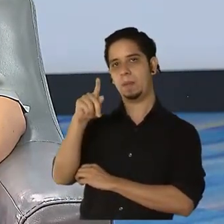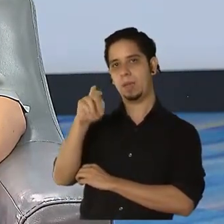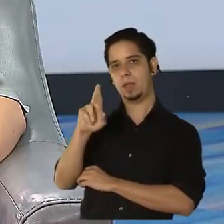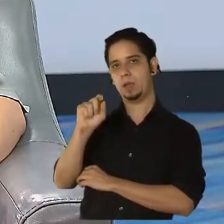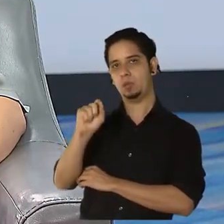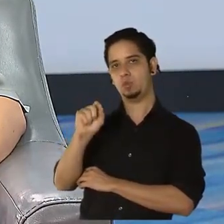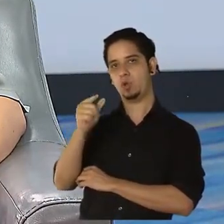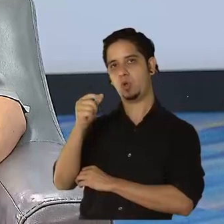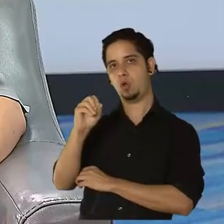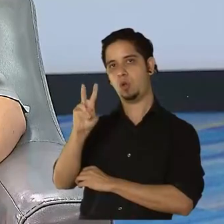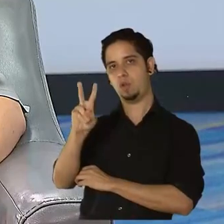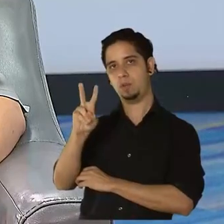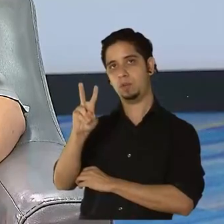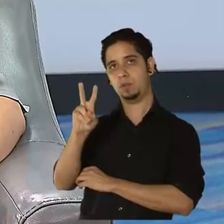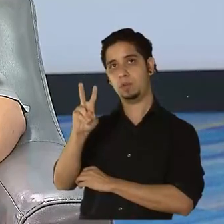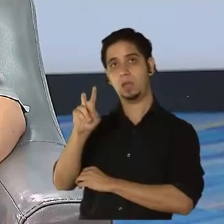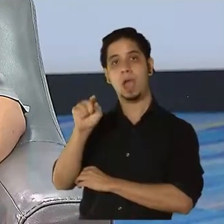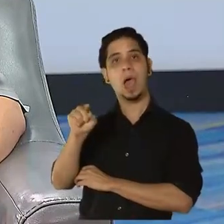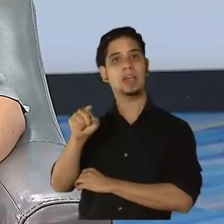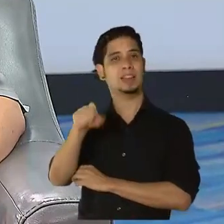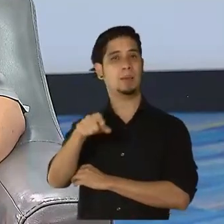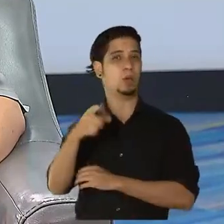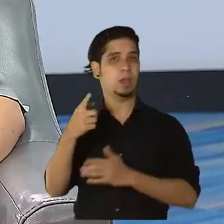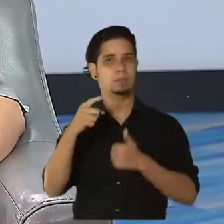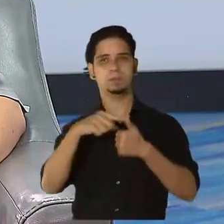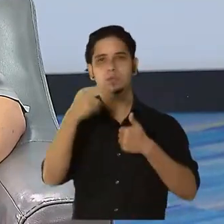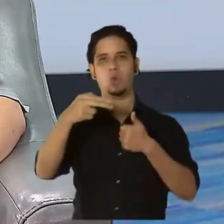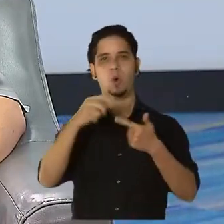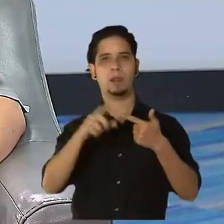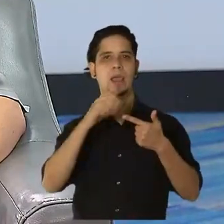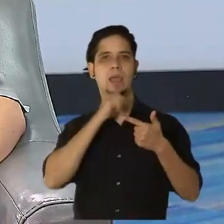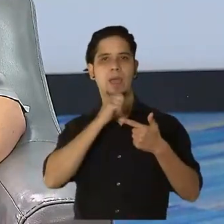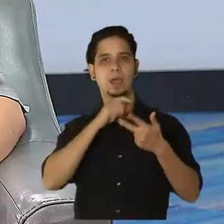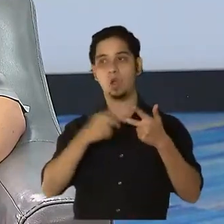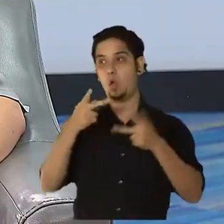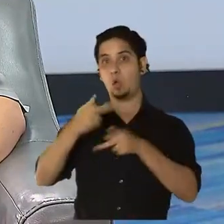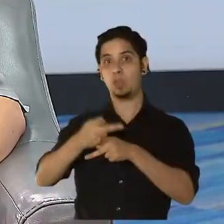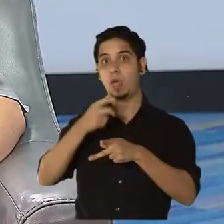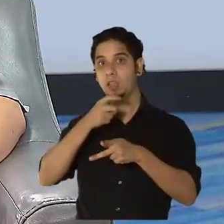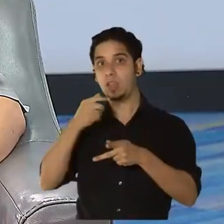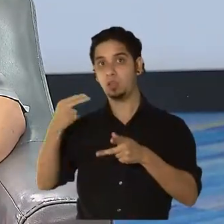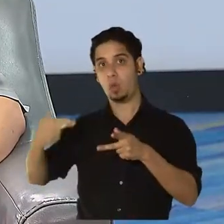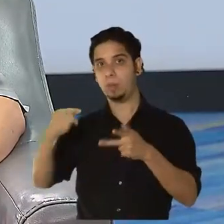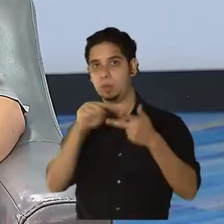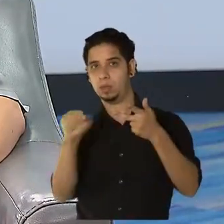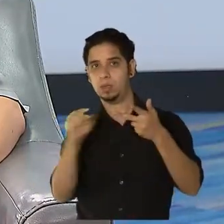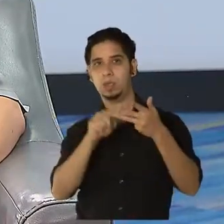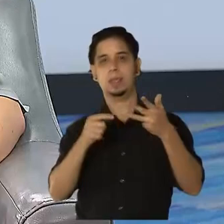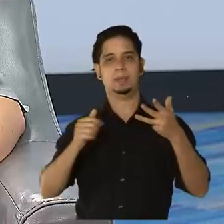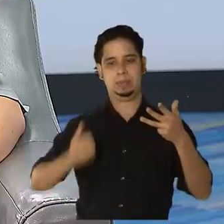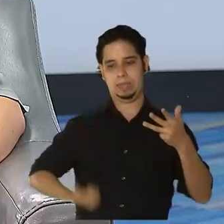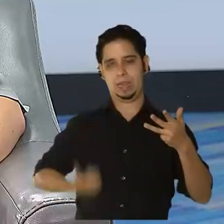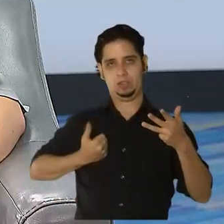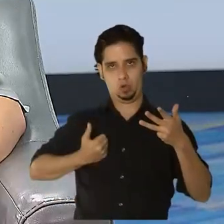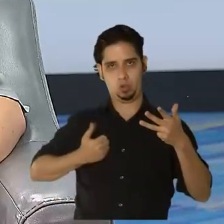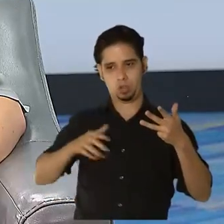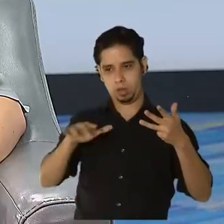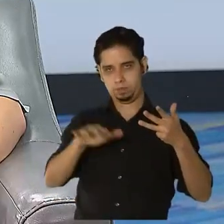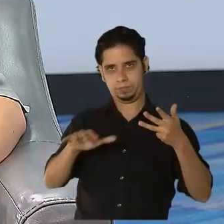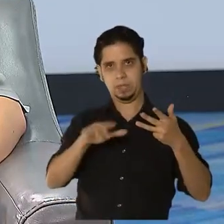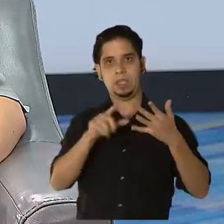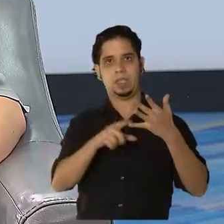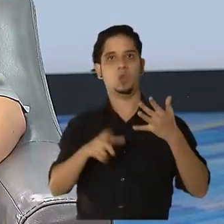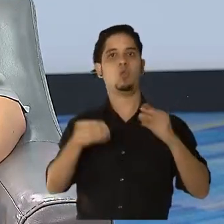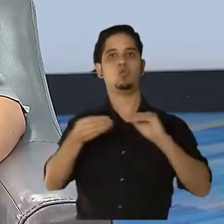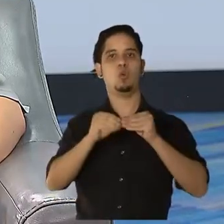necesitamos el nombre, la edad, el cuidador principal, la dirección física y un teléfono de contacto. También nos